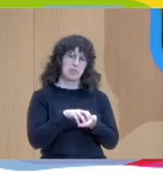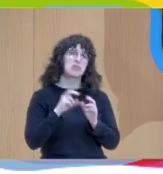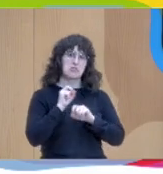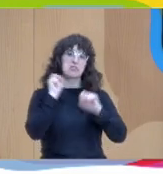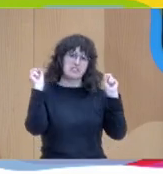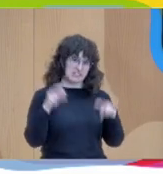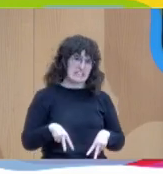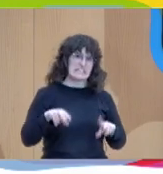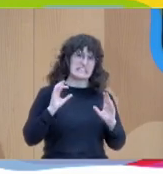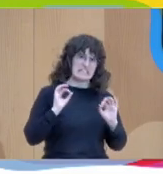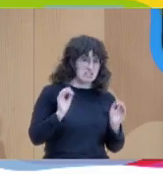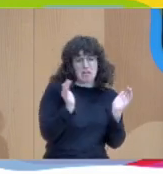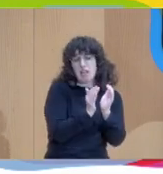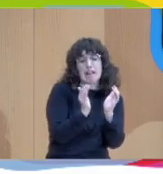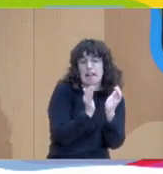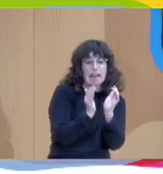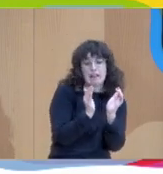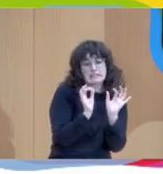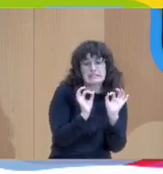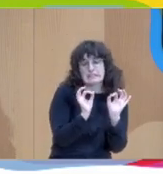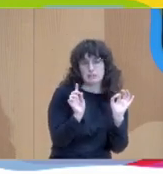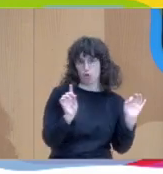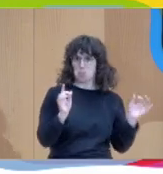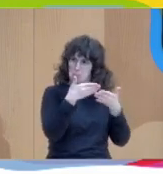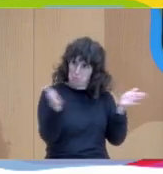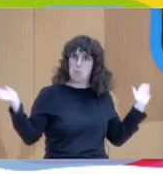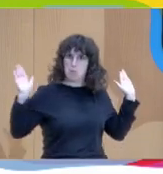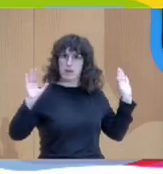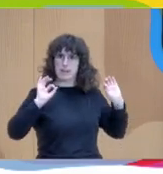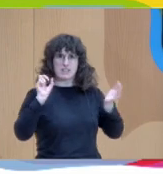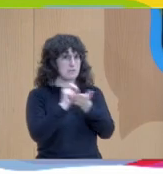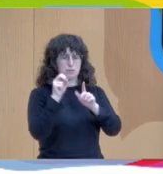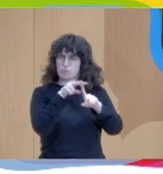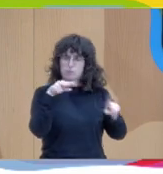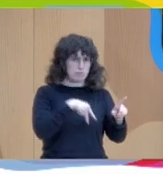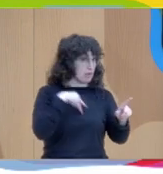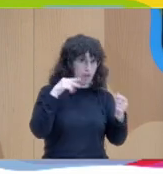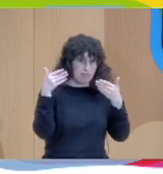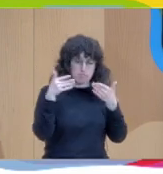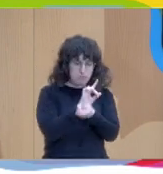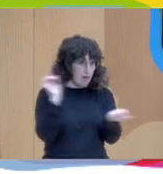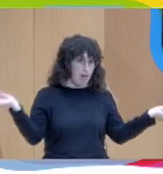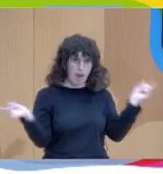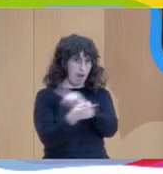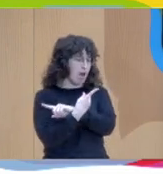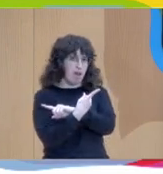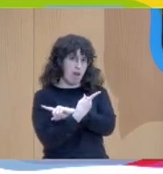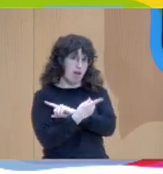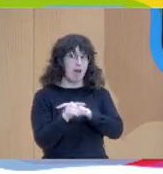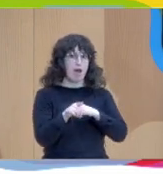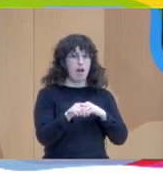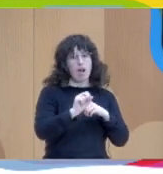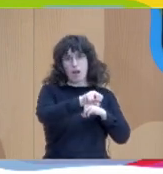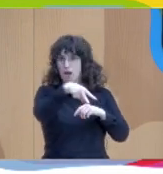hablando de algo sectario sino simplemente estamos hablando de una nueva forma de cambiar la mirada y entonces eso nos ha dado resultados ¿por qué? pues porque las